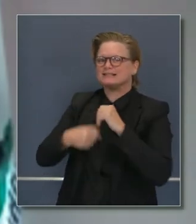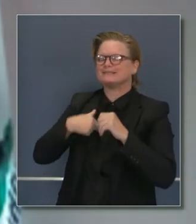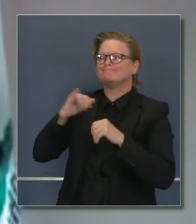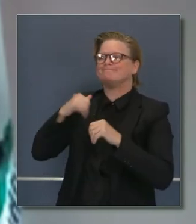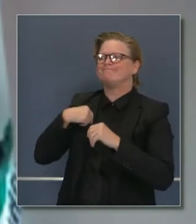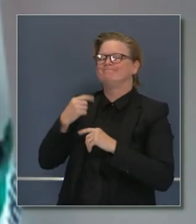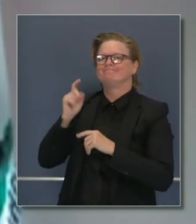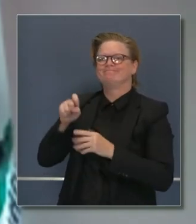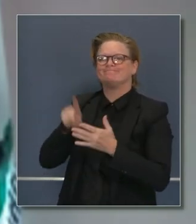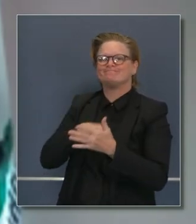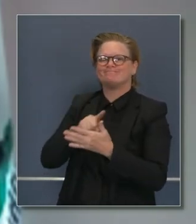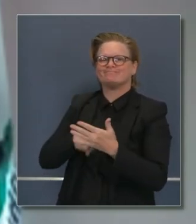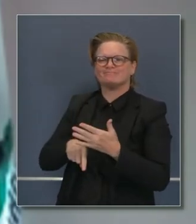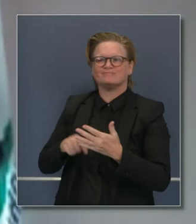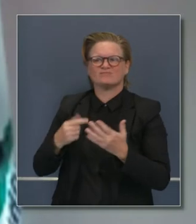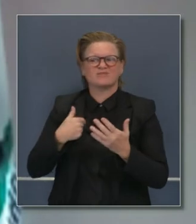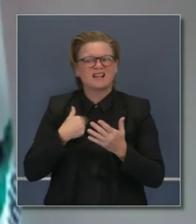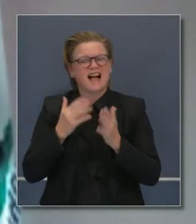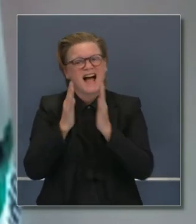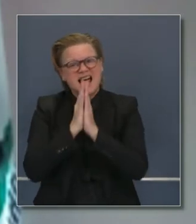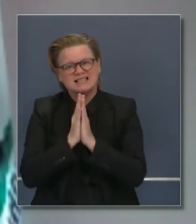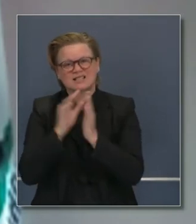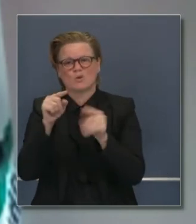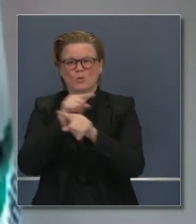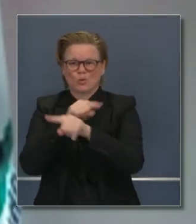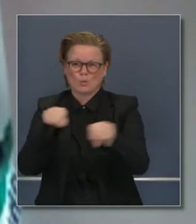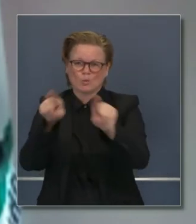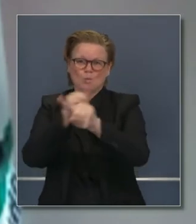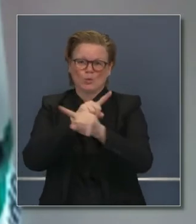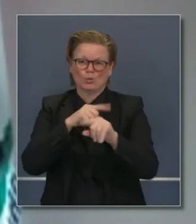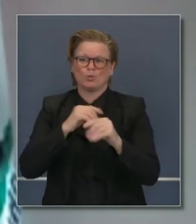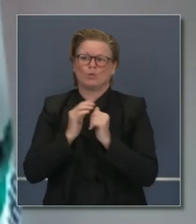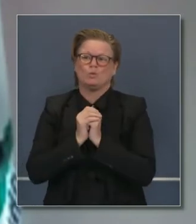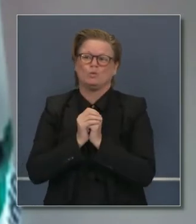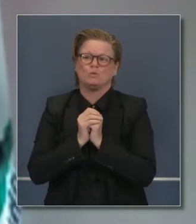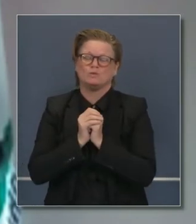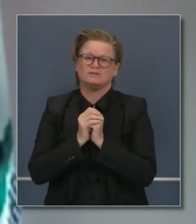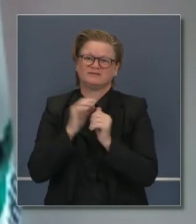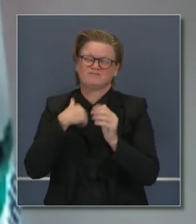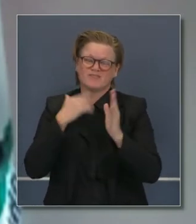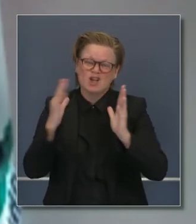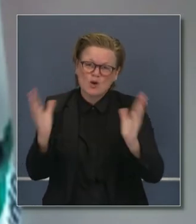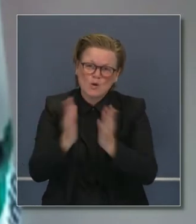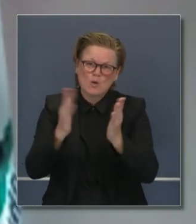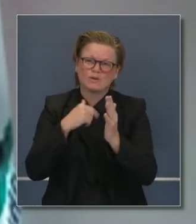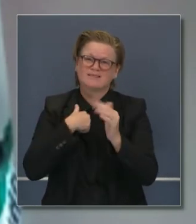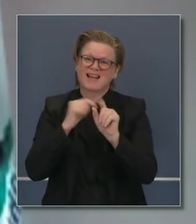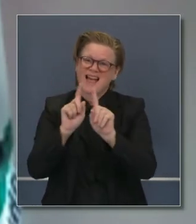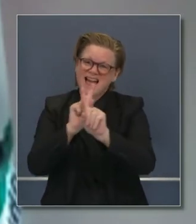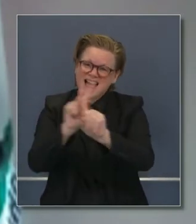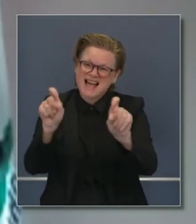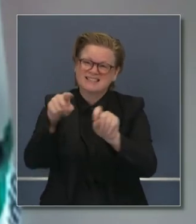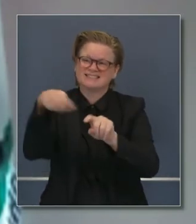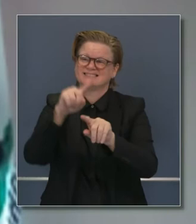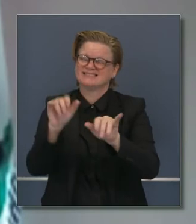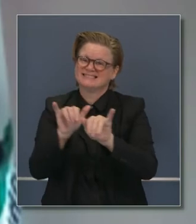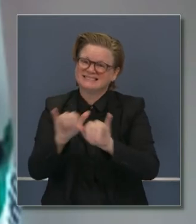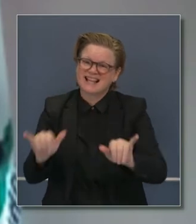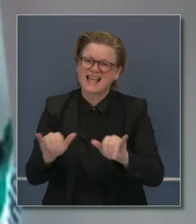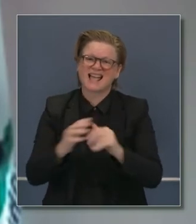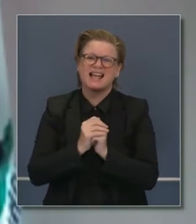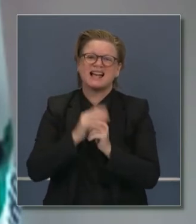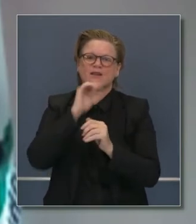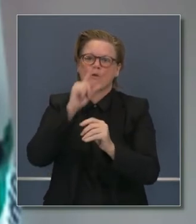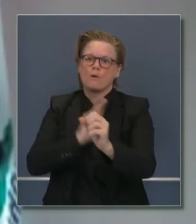quedarse en casa. Es lo que les estamos pidiendo ahora. Estamos pidiendo a la gente que se quede en casa, que evite aglomerarse con otras